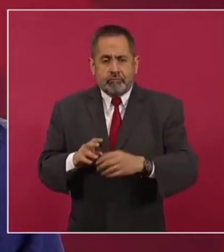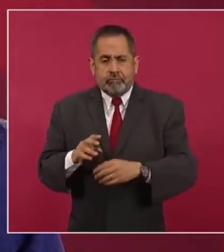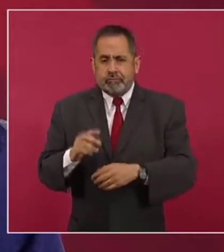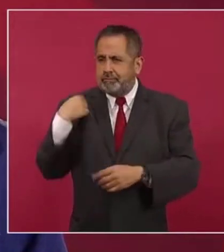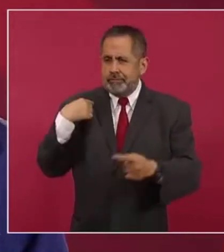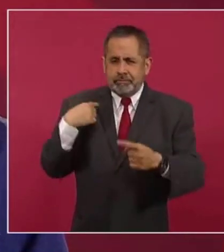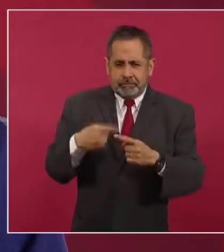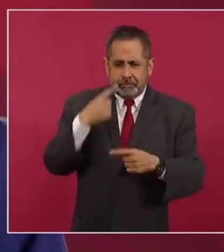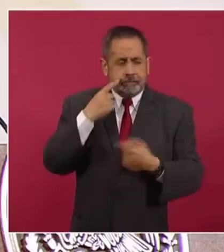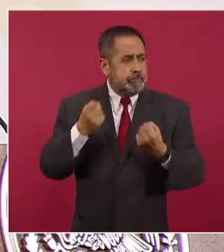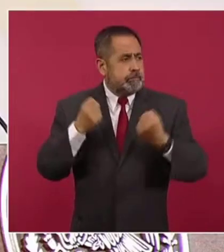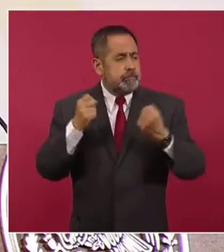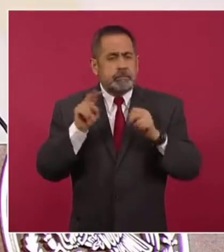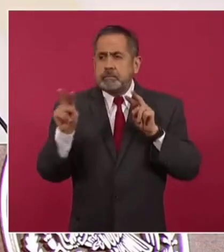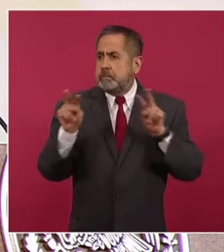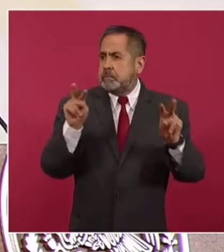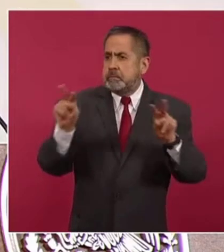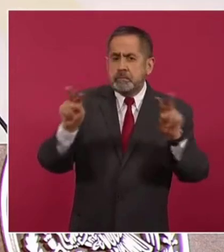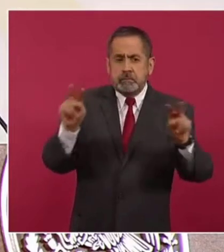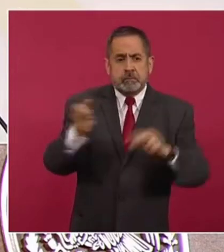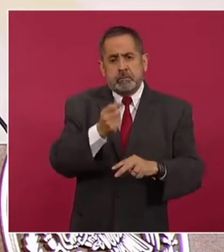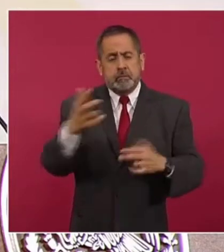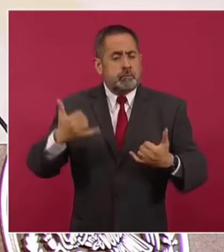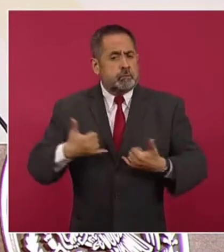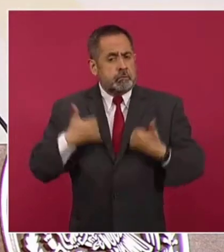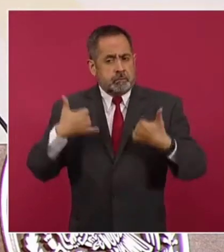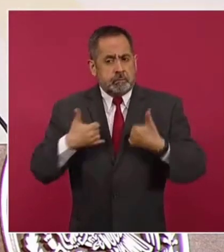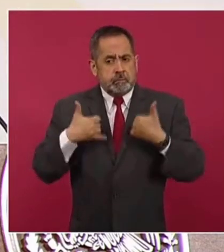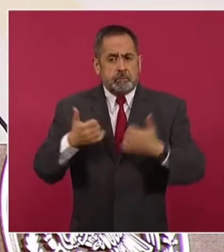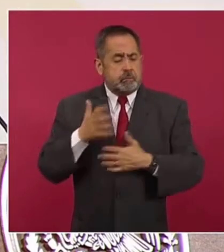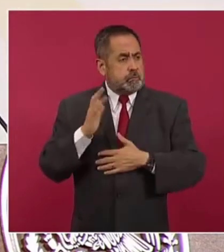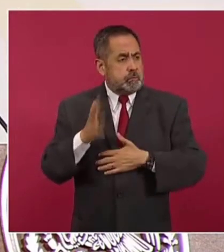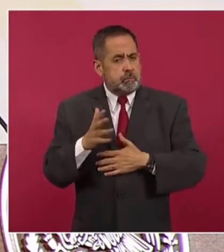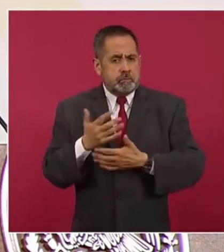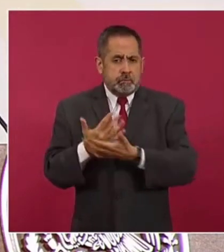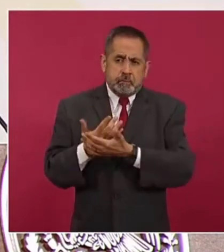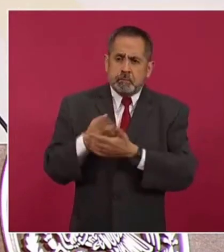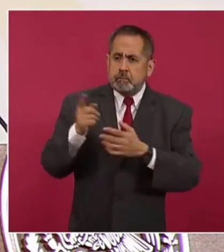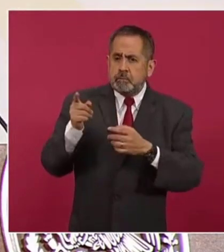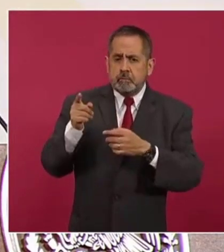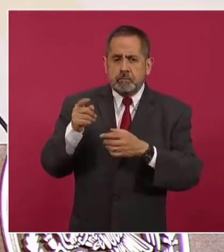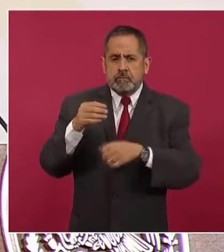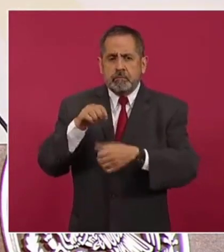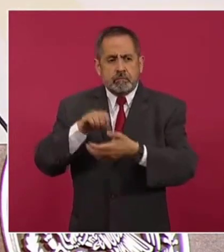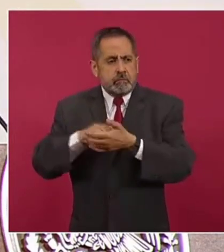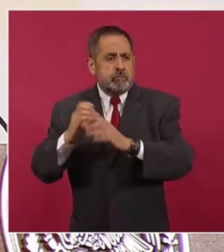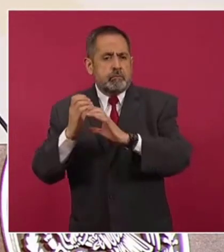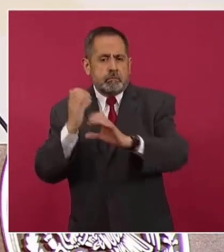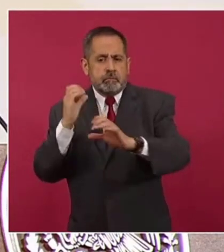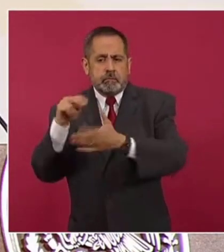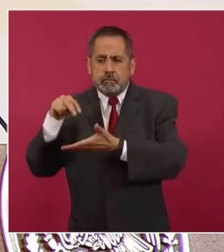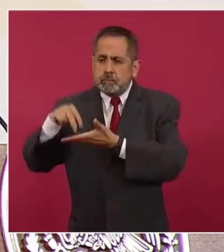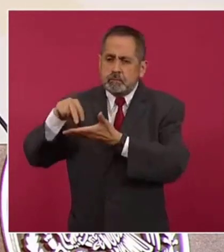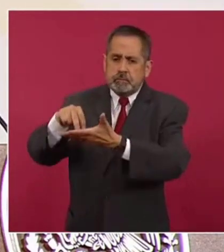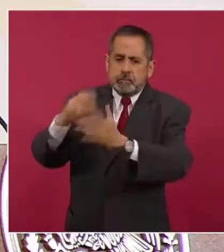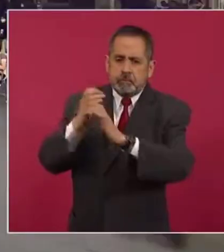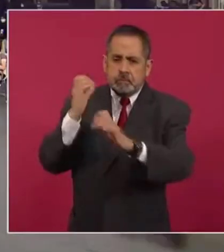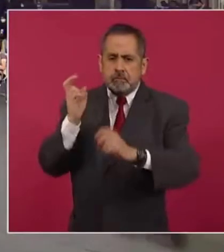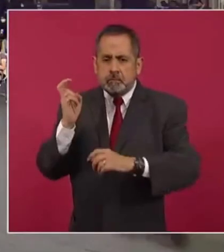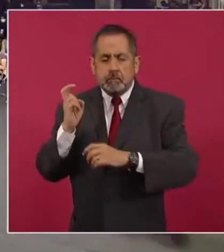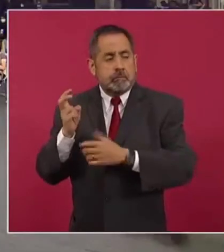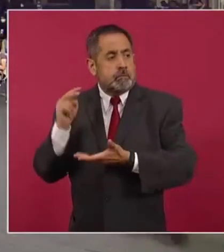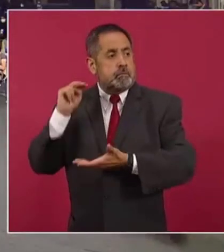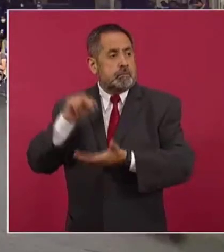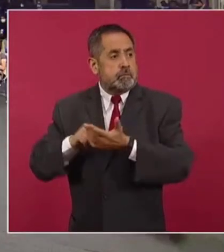pues vemos con mucho agrado que ya hay jovencitos que están esperando, como en otros momentos, su camión para venir aquí a la Ciudad de México. Y